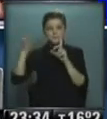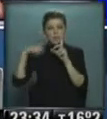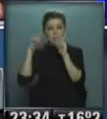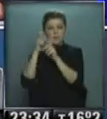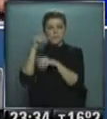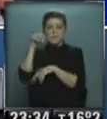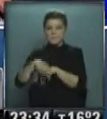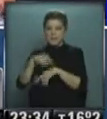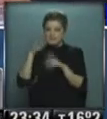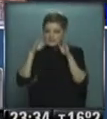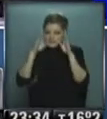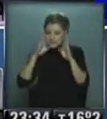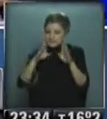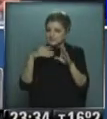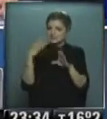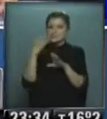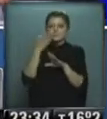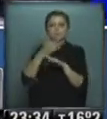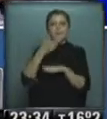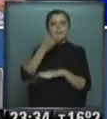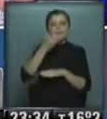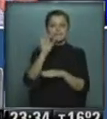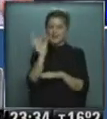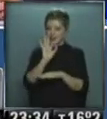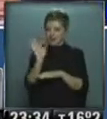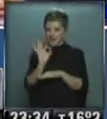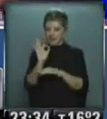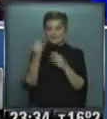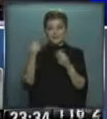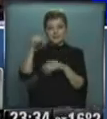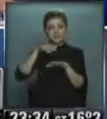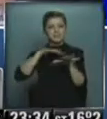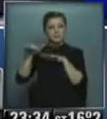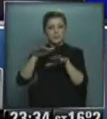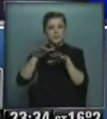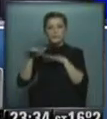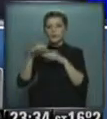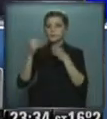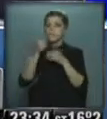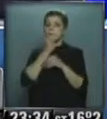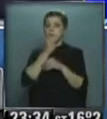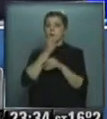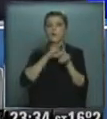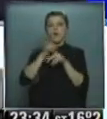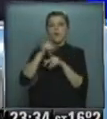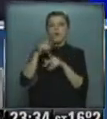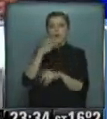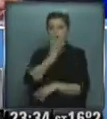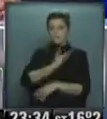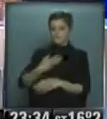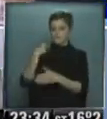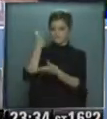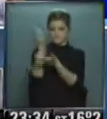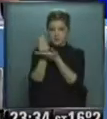este tipo de discusión nadie quiere hacerse cargo de esto que significa directamente algún tipo de incidencia o intervención oficial para